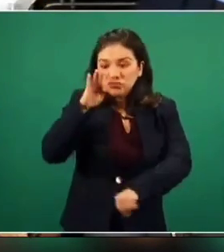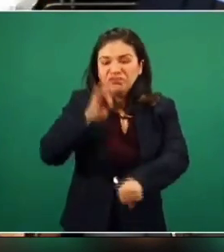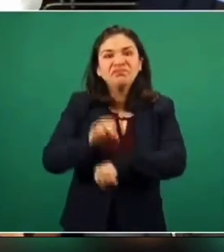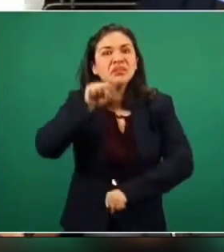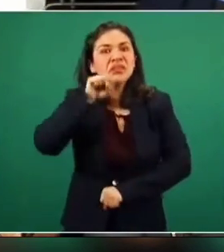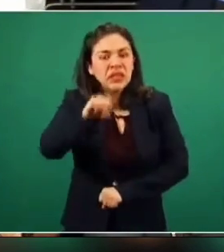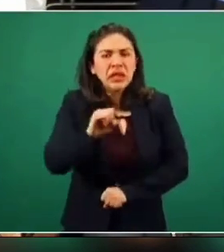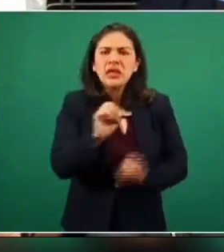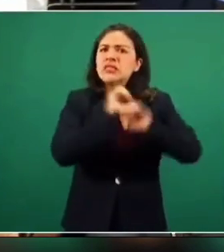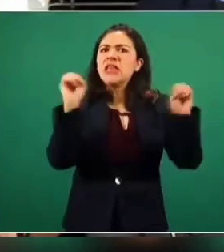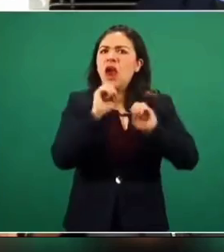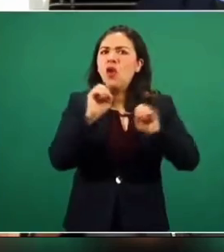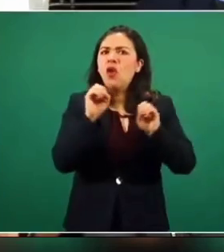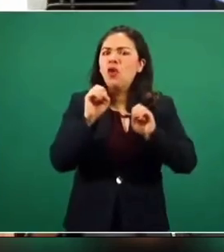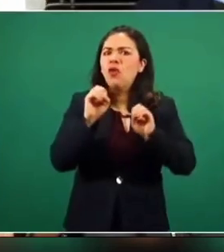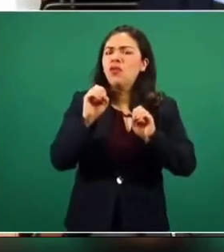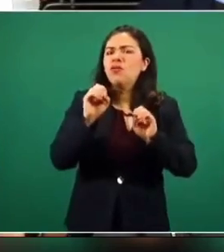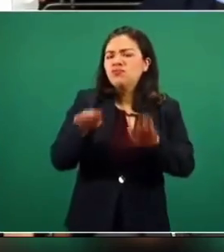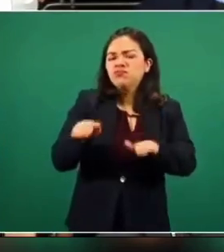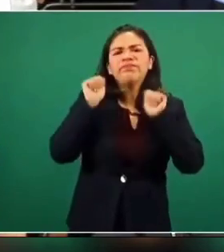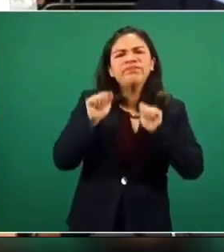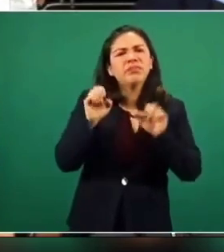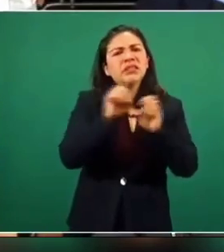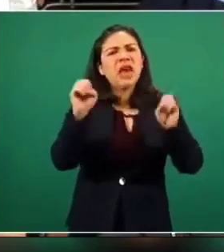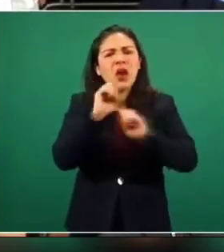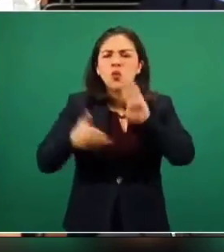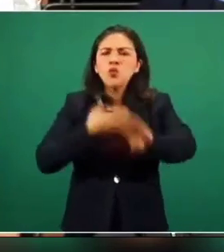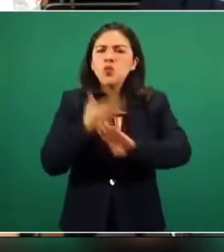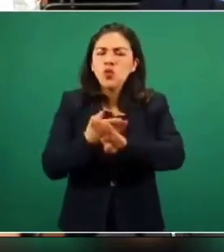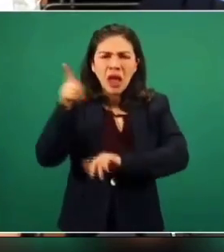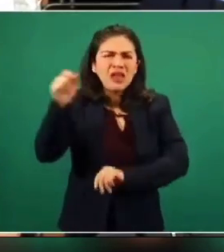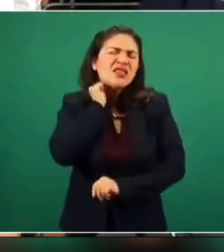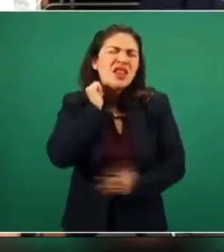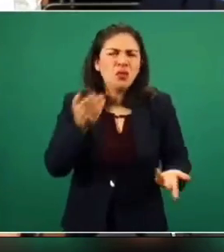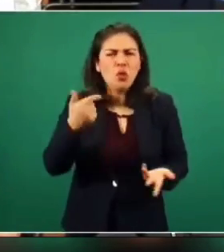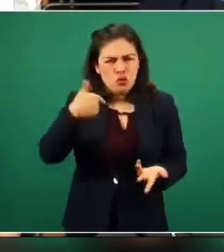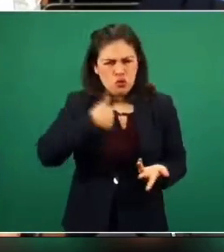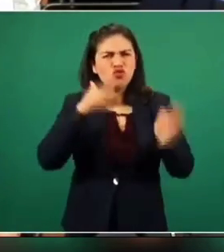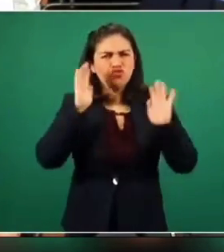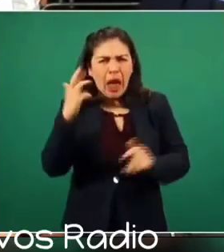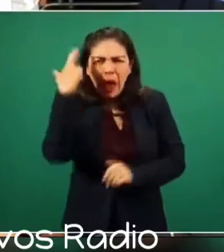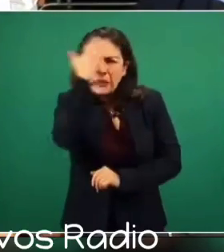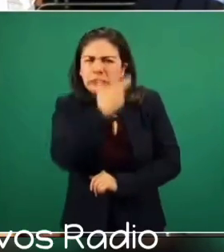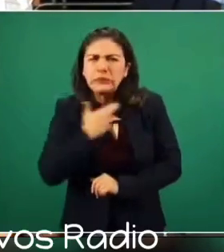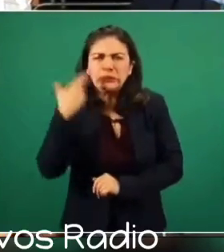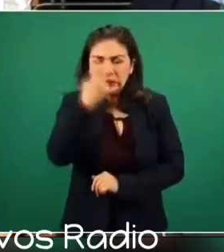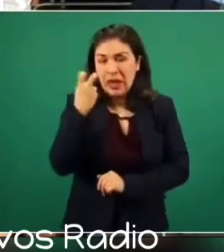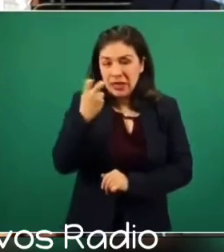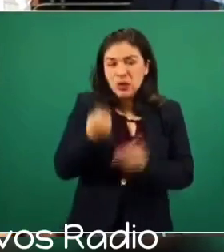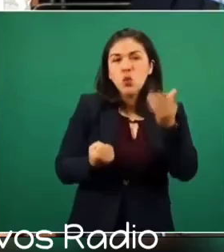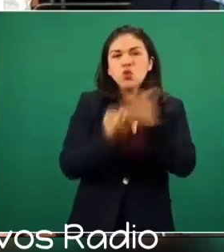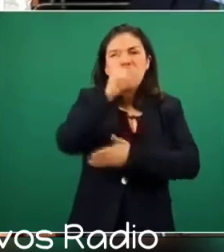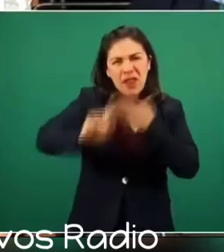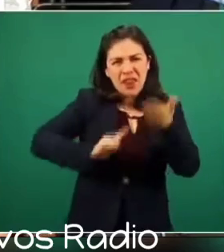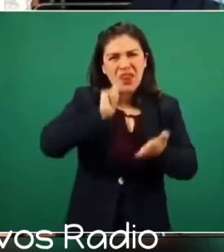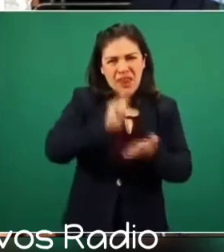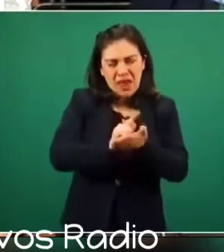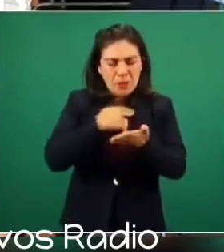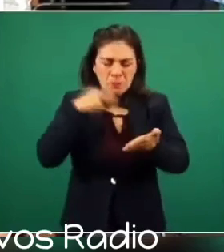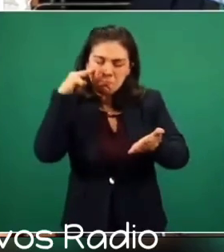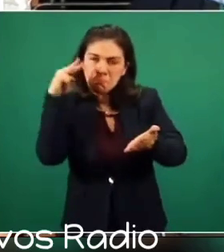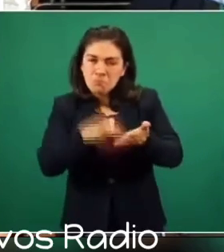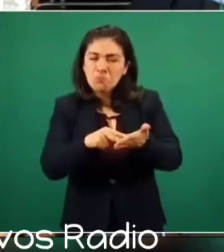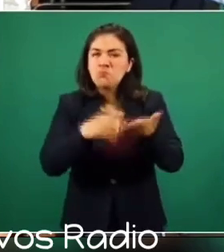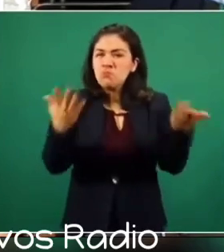favor, cero en contra y cero abstenciones en el Senado. Nosotros nos dedicamos ya a revisar esta nueva ley y,